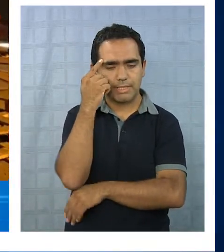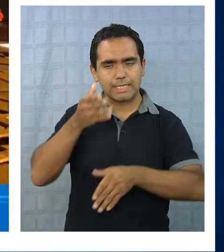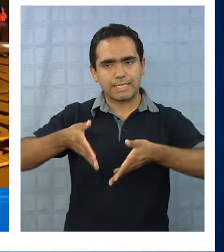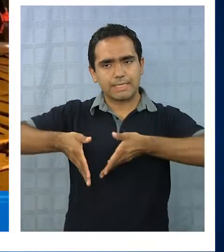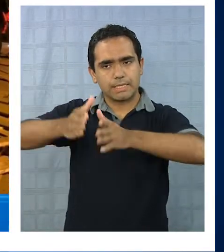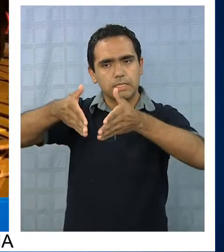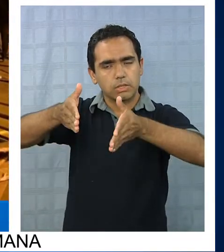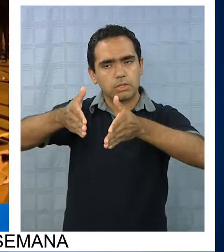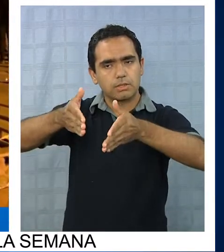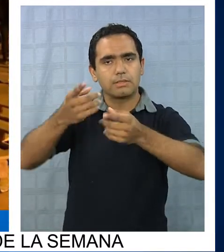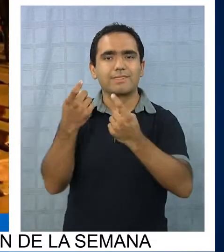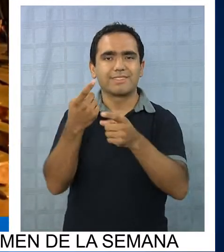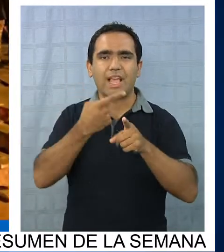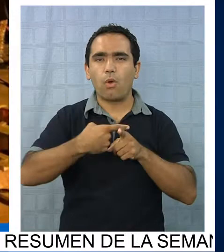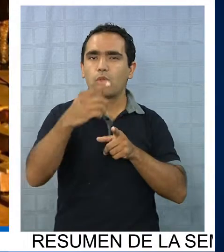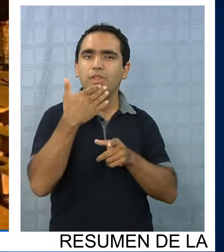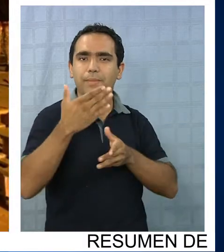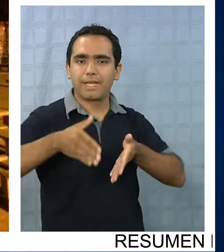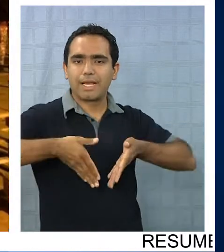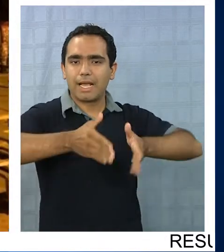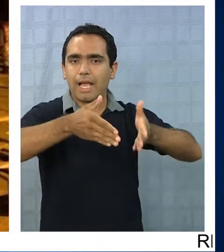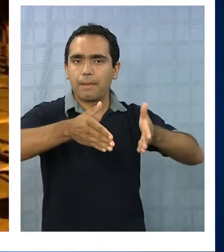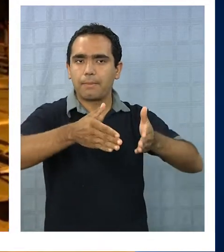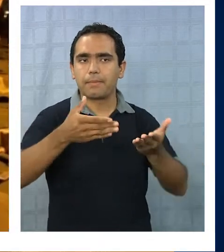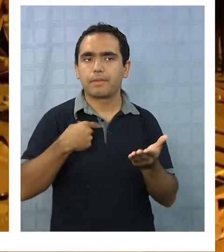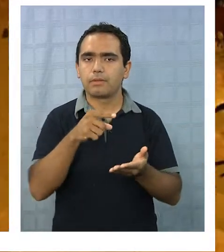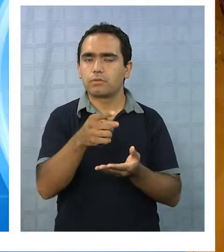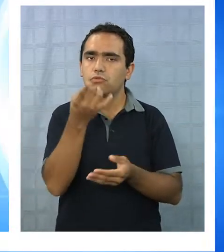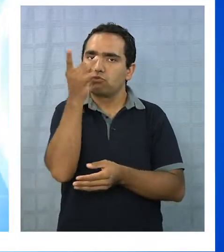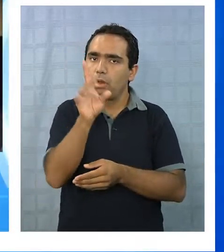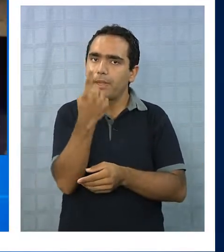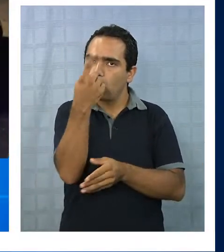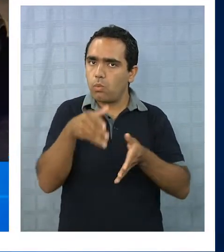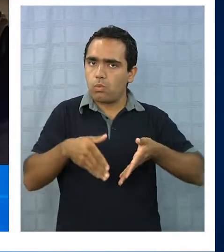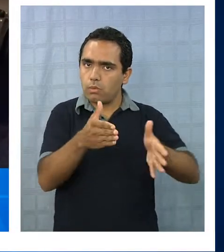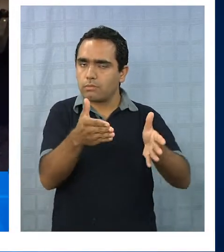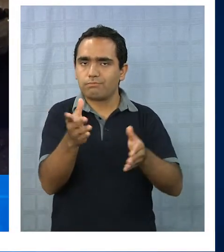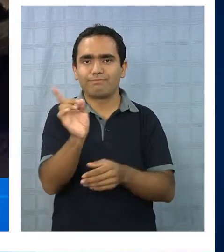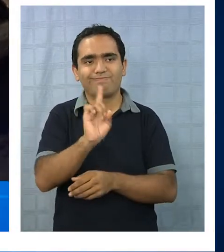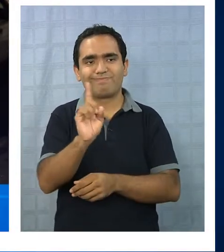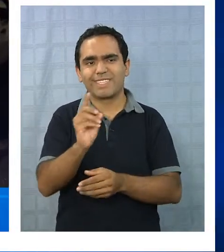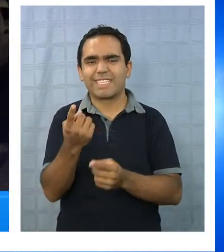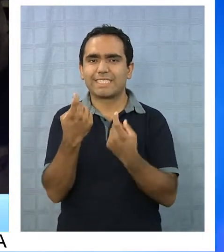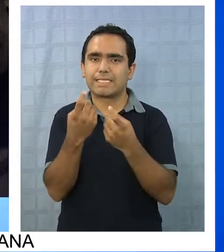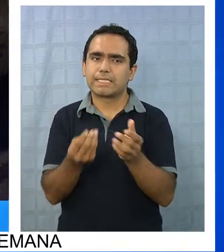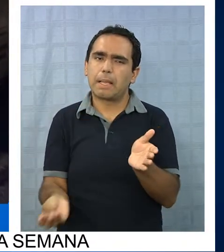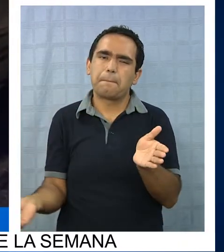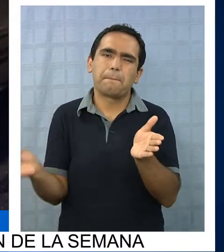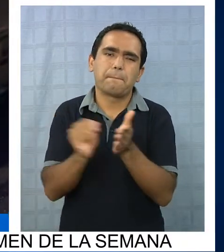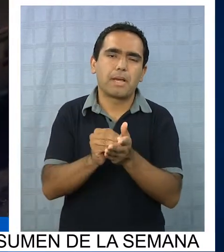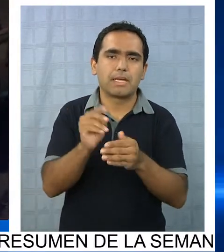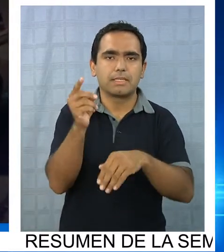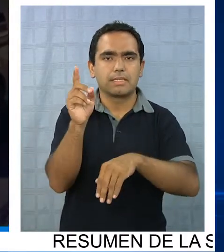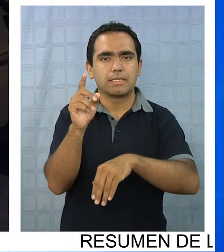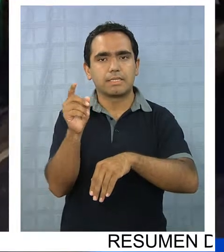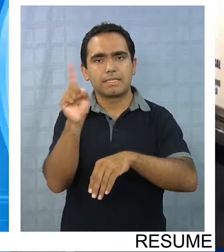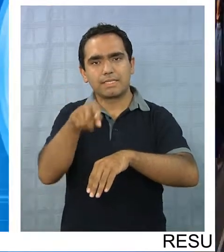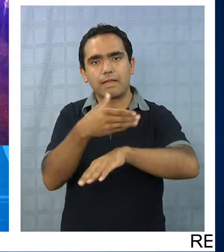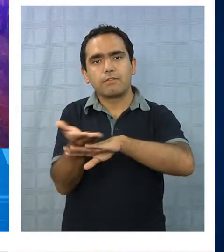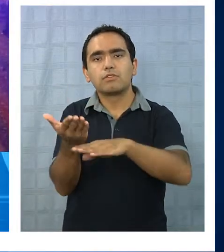situación aún más grave no sería suficiente y que se haría necesario el servicio aéreo.